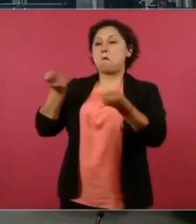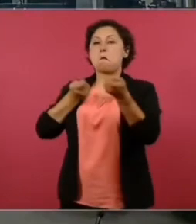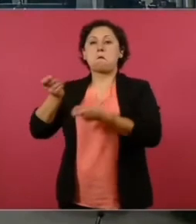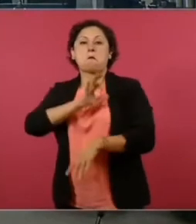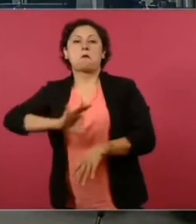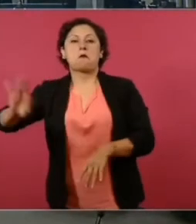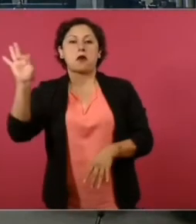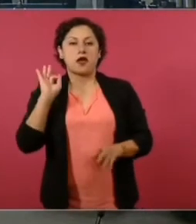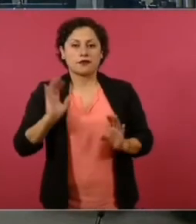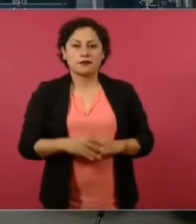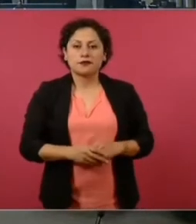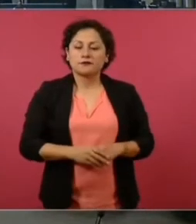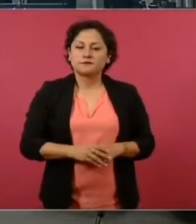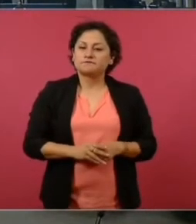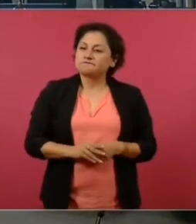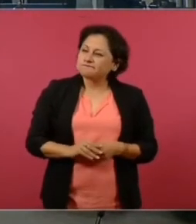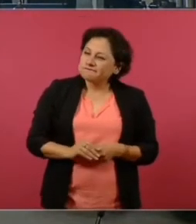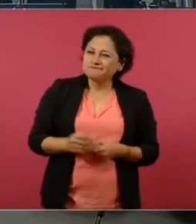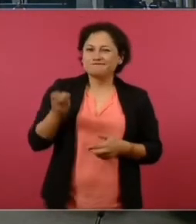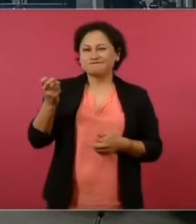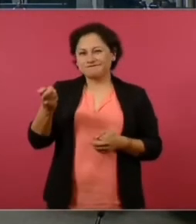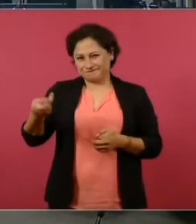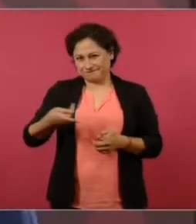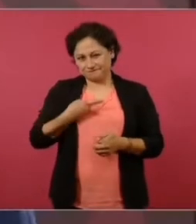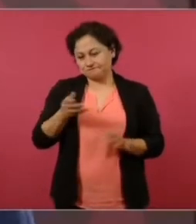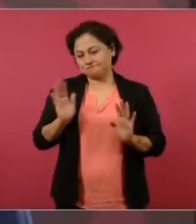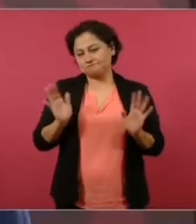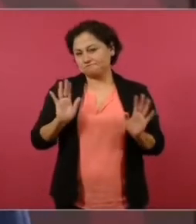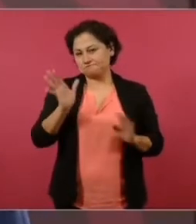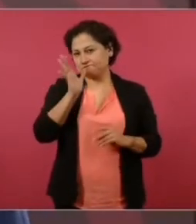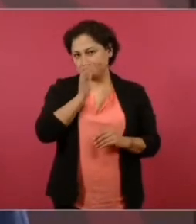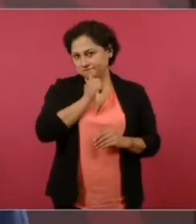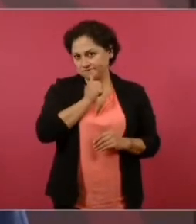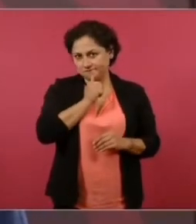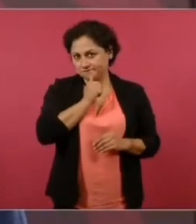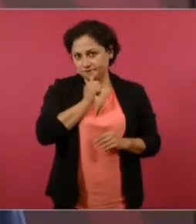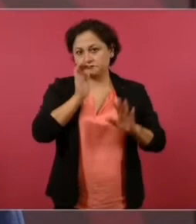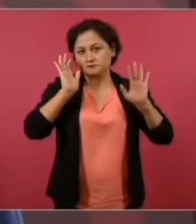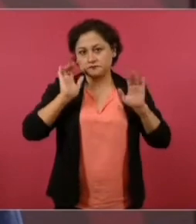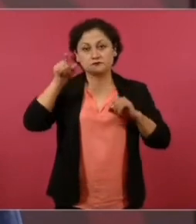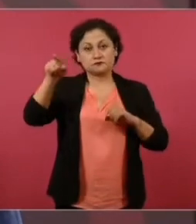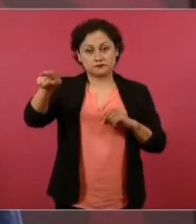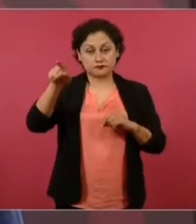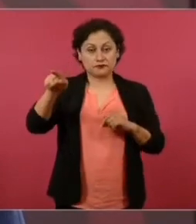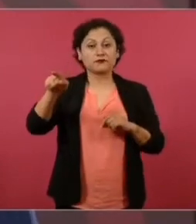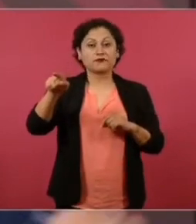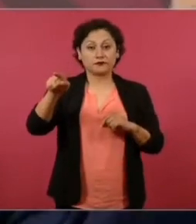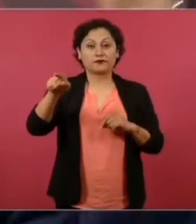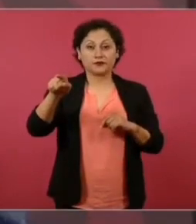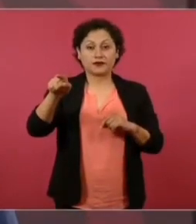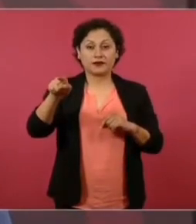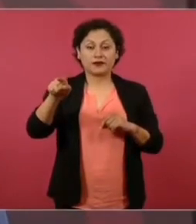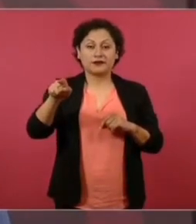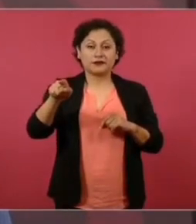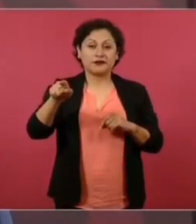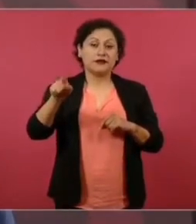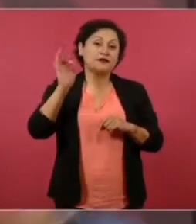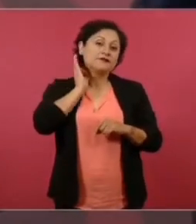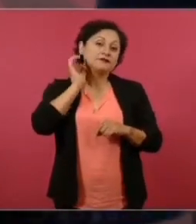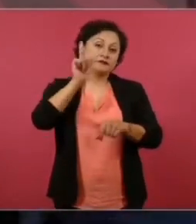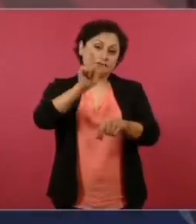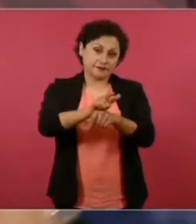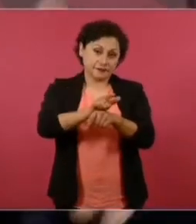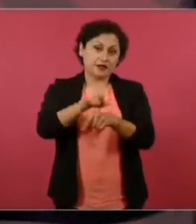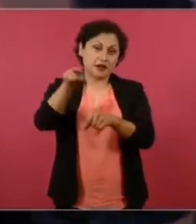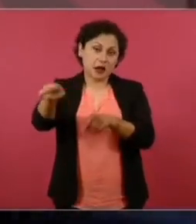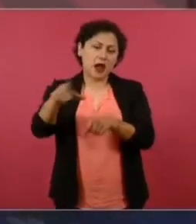Yo no puedo contestar eso. Hay investigaciones en la fiscalía de tiempo atrás, pero